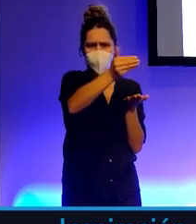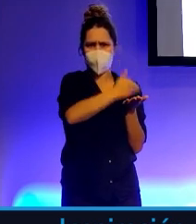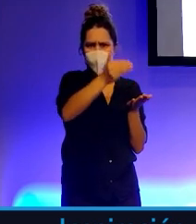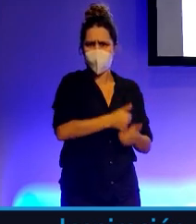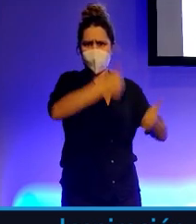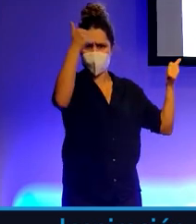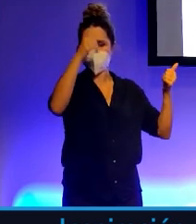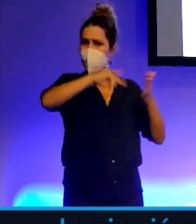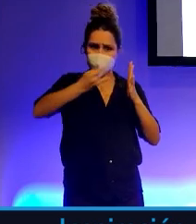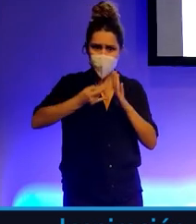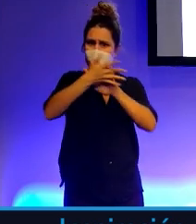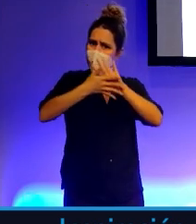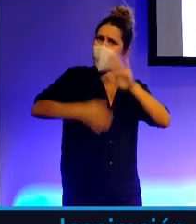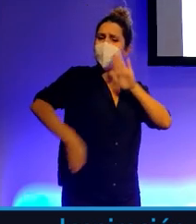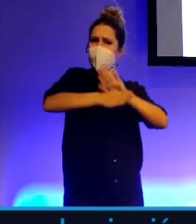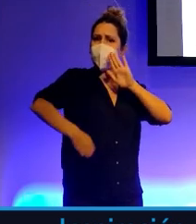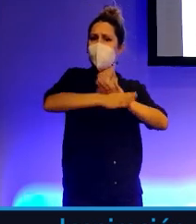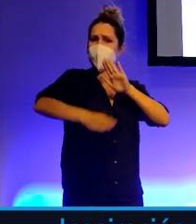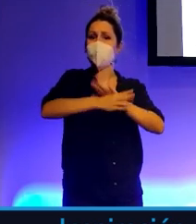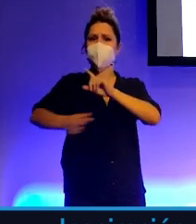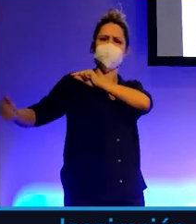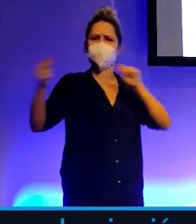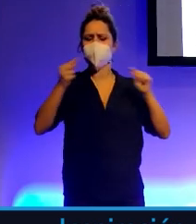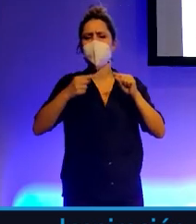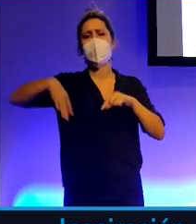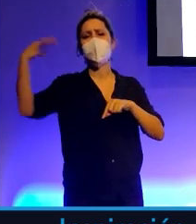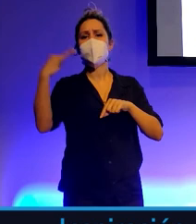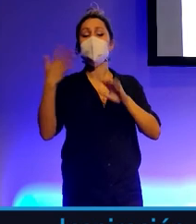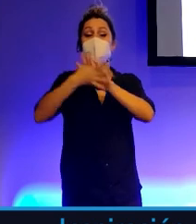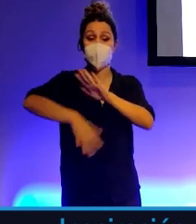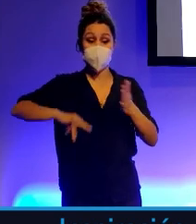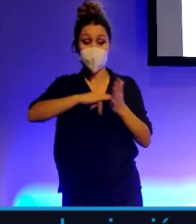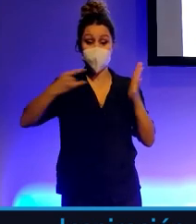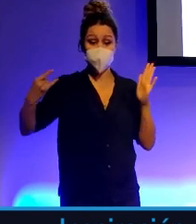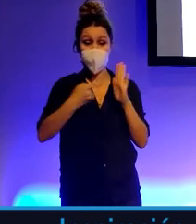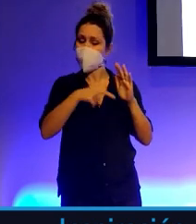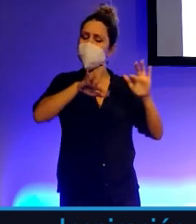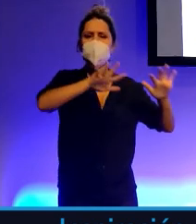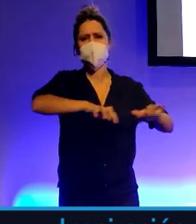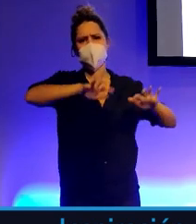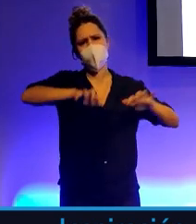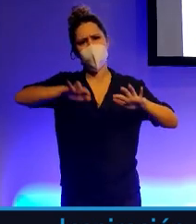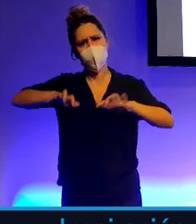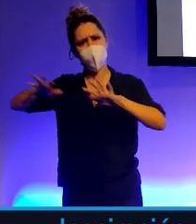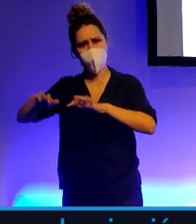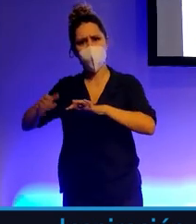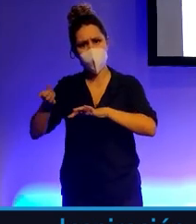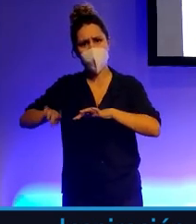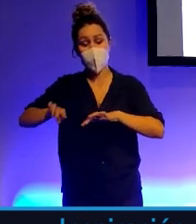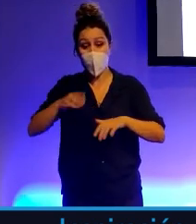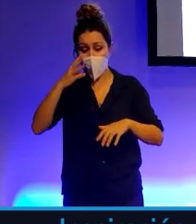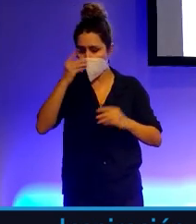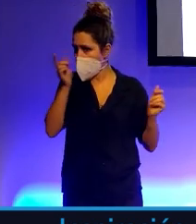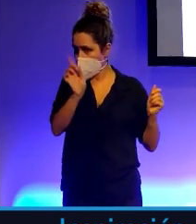hablar de tecnología, no dejemos de debatir sobre la tecnología, no dejemos de aprender sobre tecnología. Pero no olvidemos,